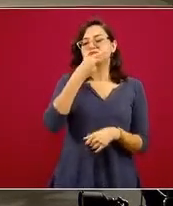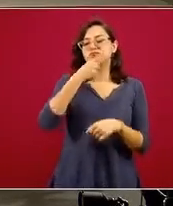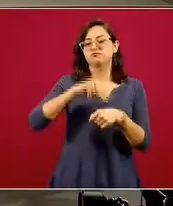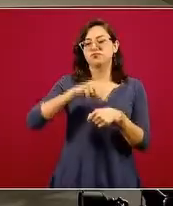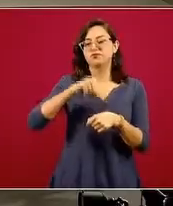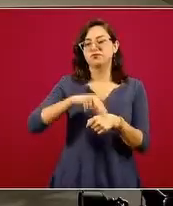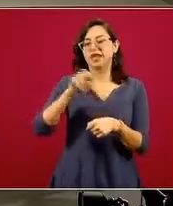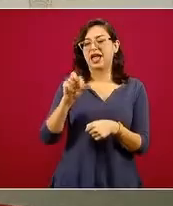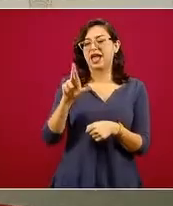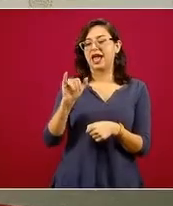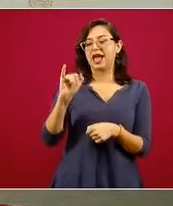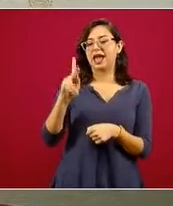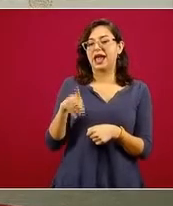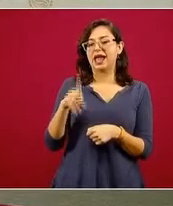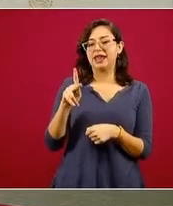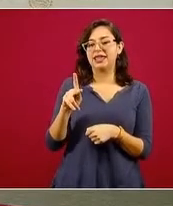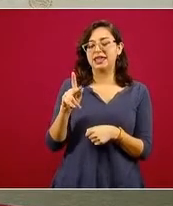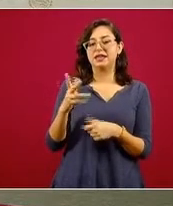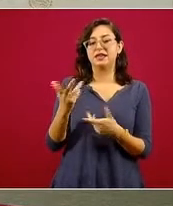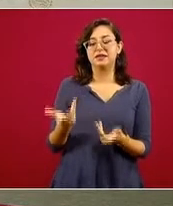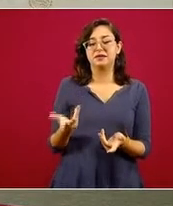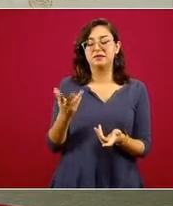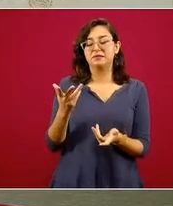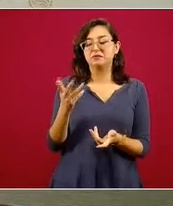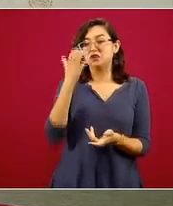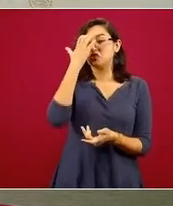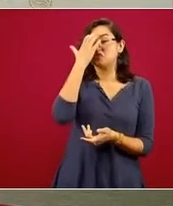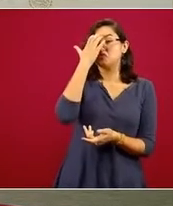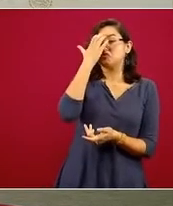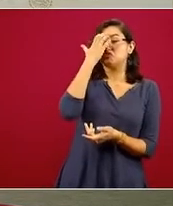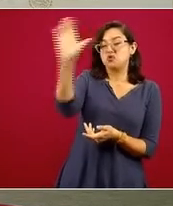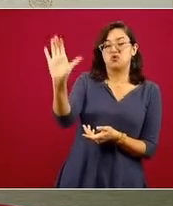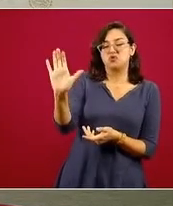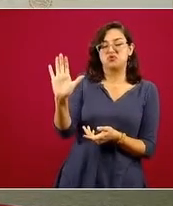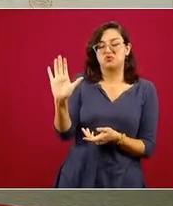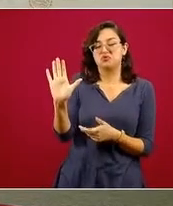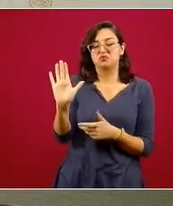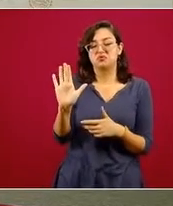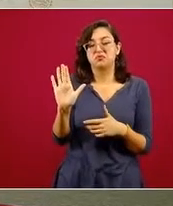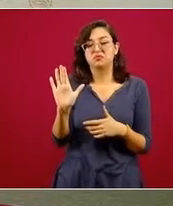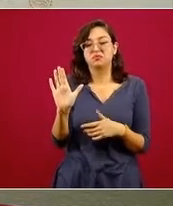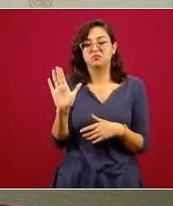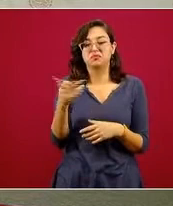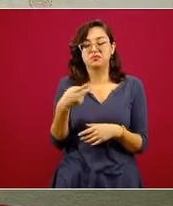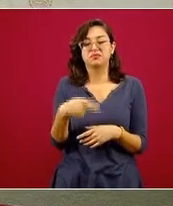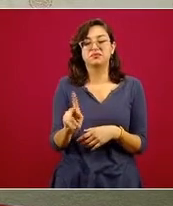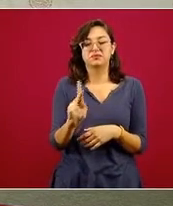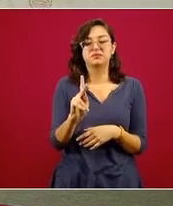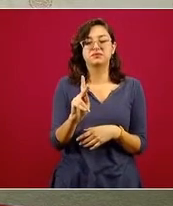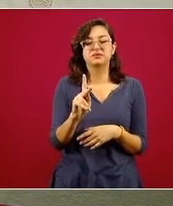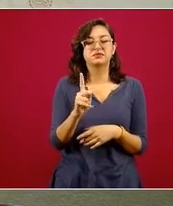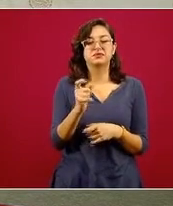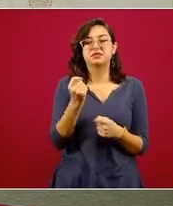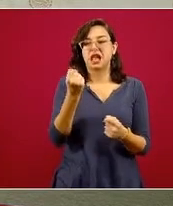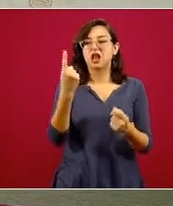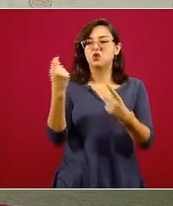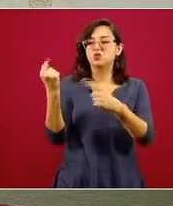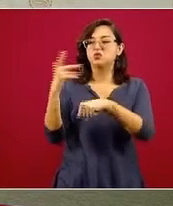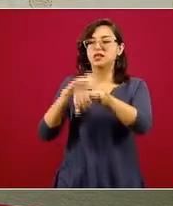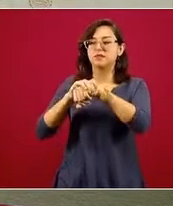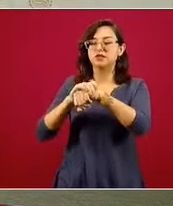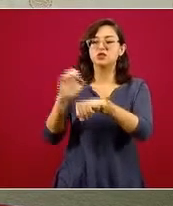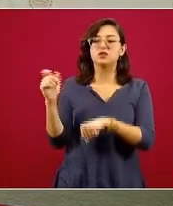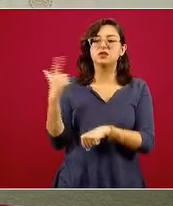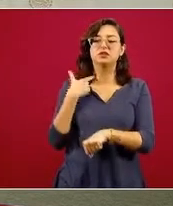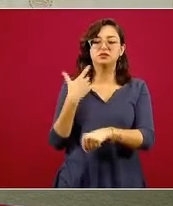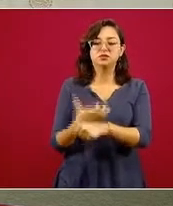no lo conozco personalmente, pero sí a través de amigos o excompañeros